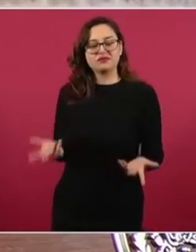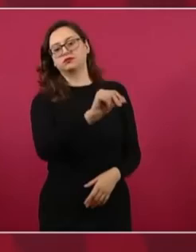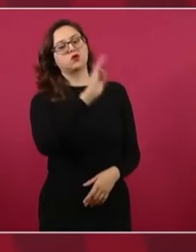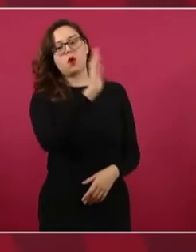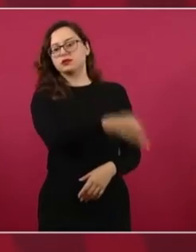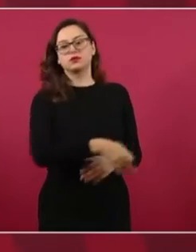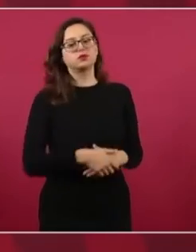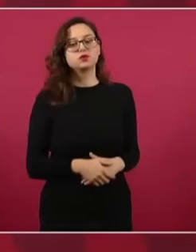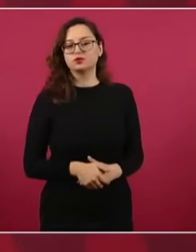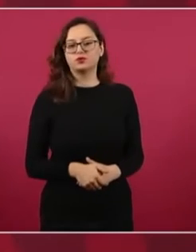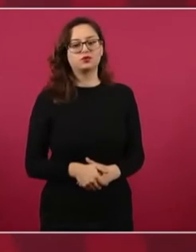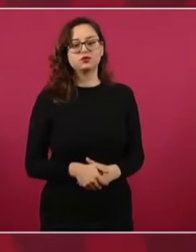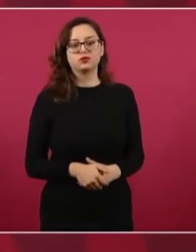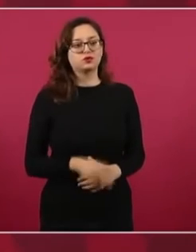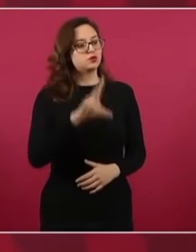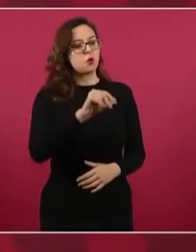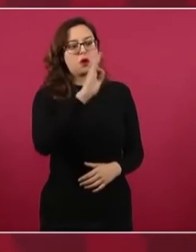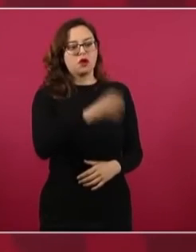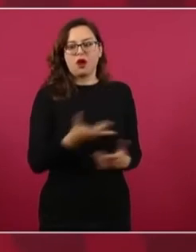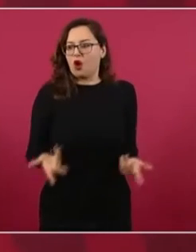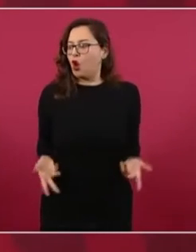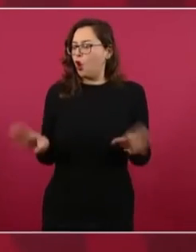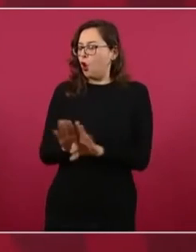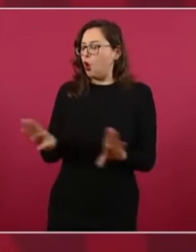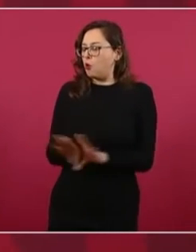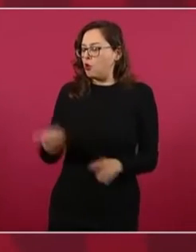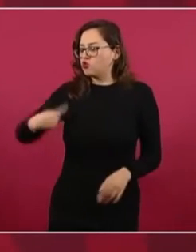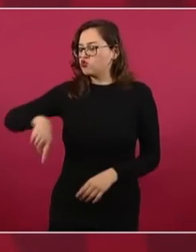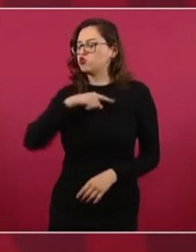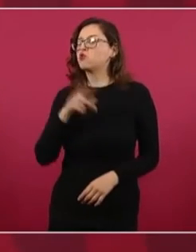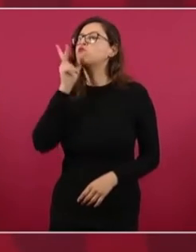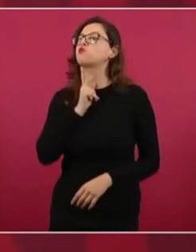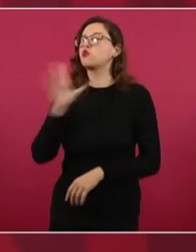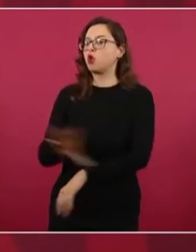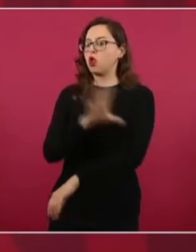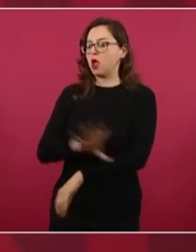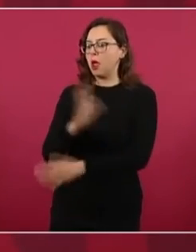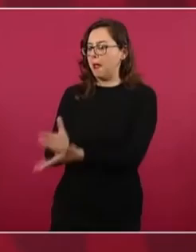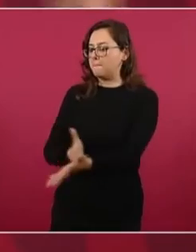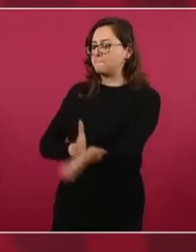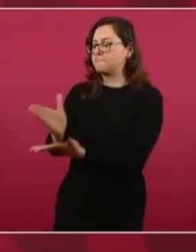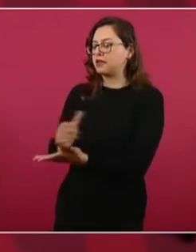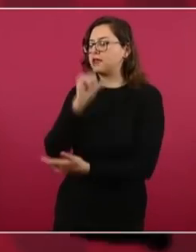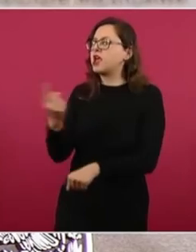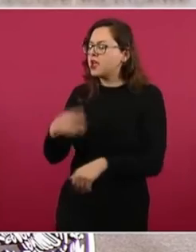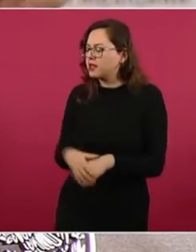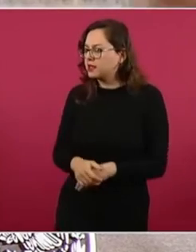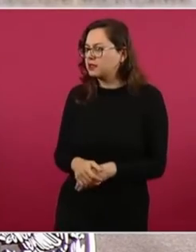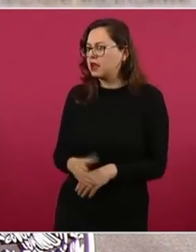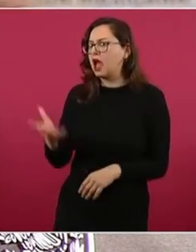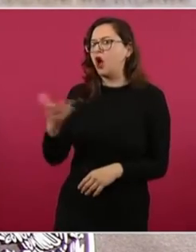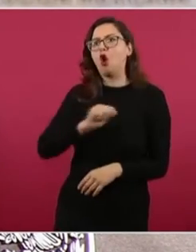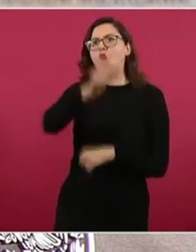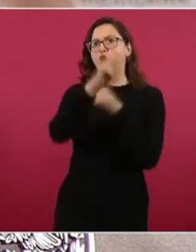acepten que podamos tener injerencia en la política petrolera, en la política energética, si ya cedieron con